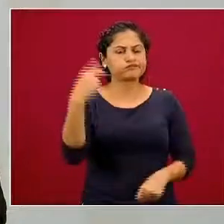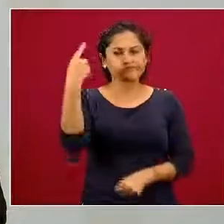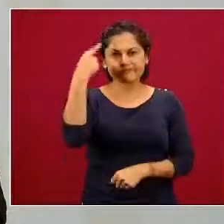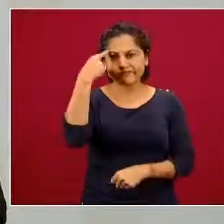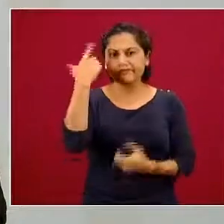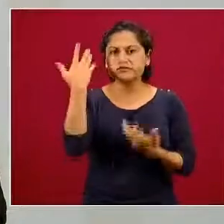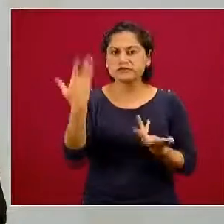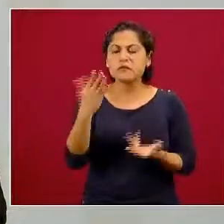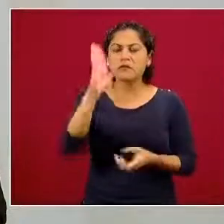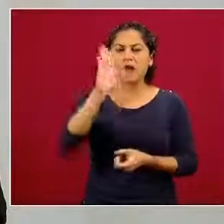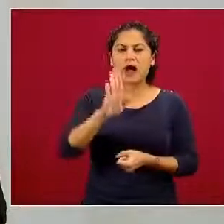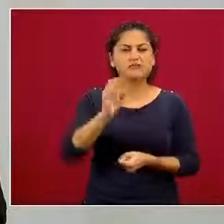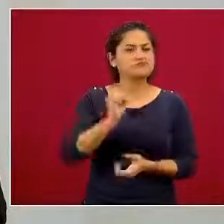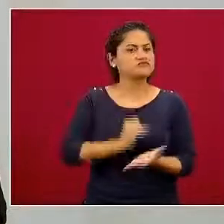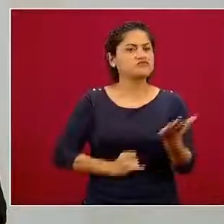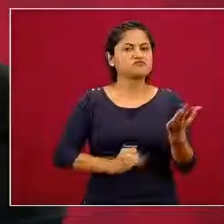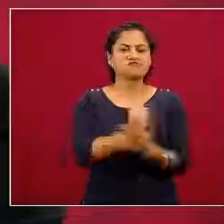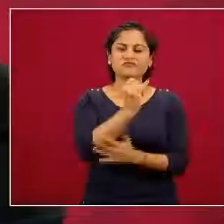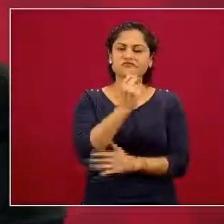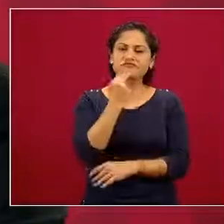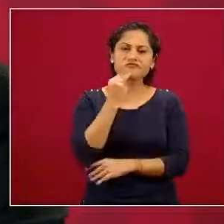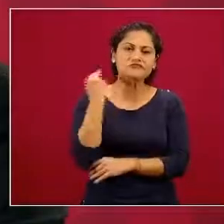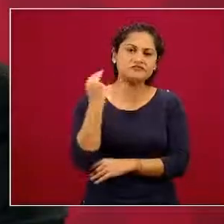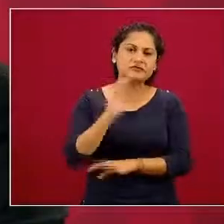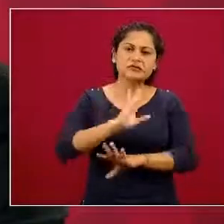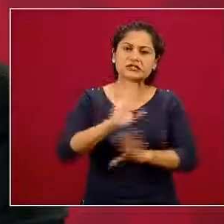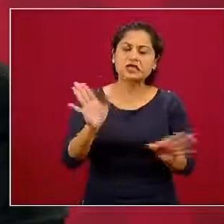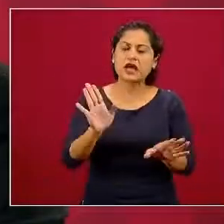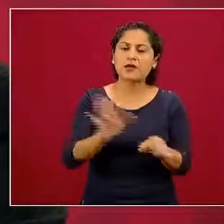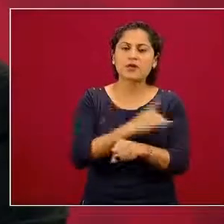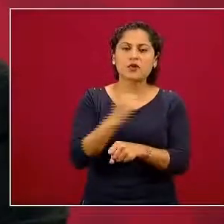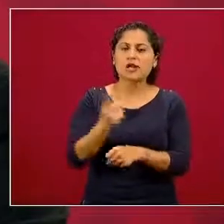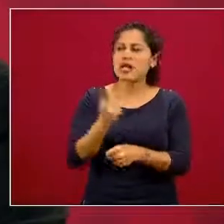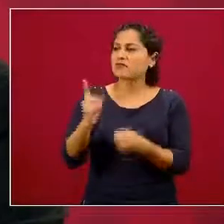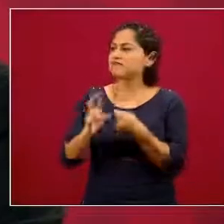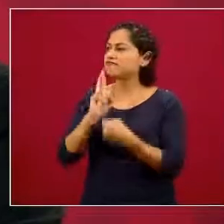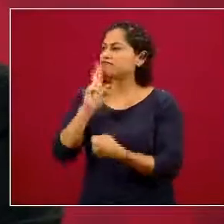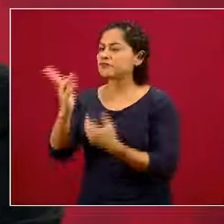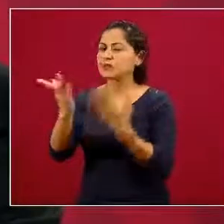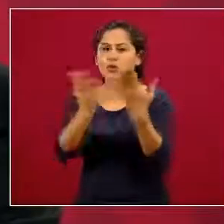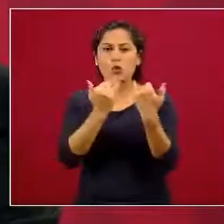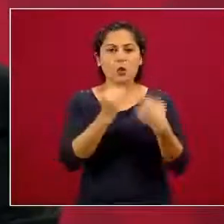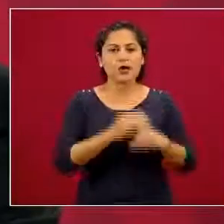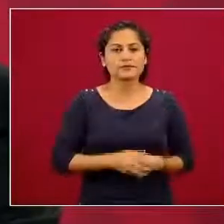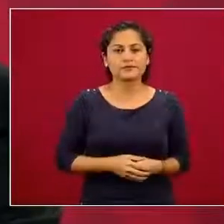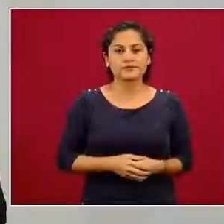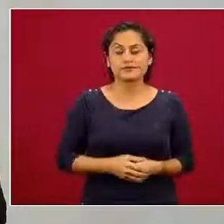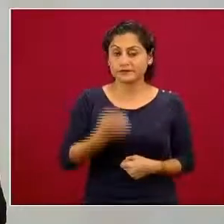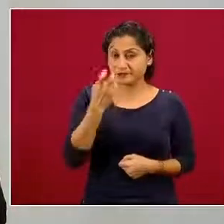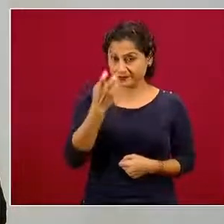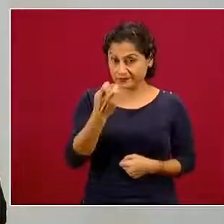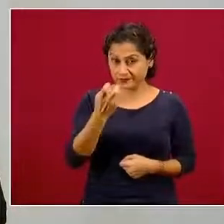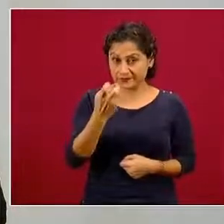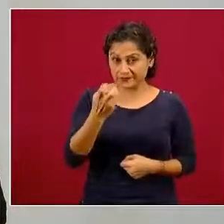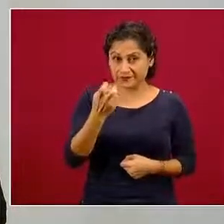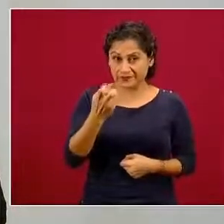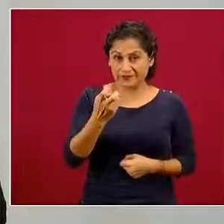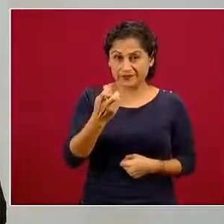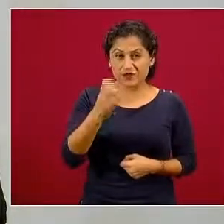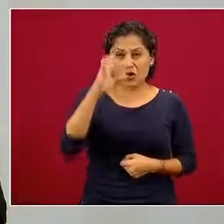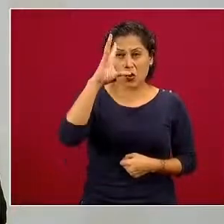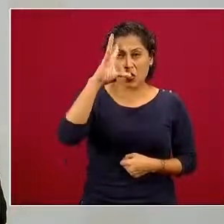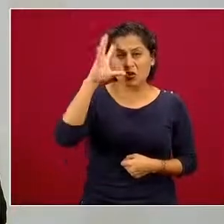salida sin poder ver otras posibilidades. Estamos plagados de numerosos conceptos